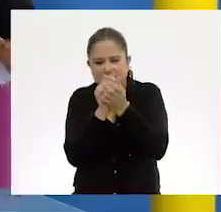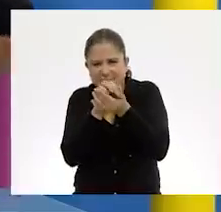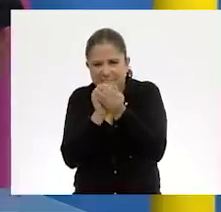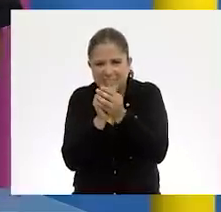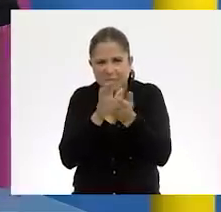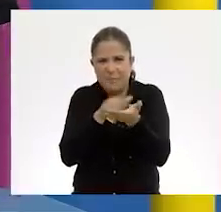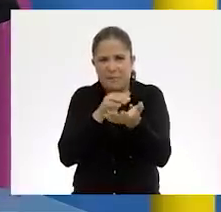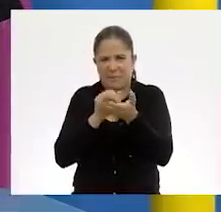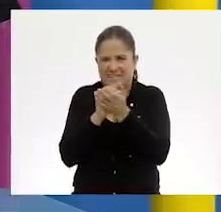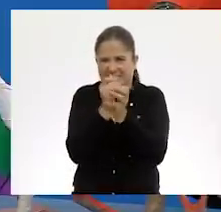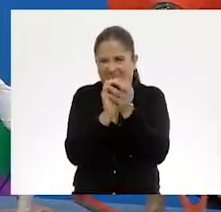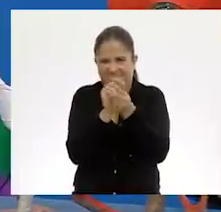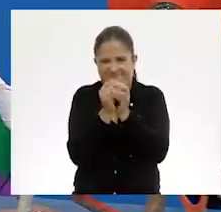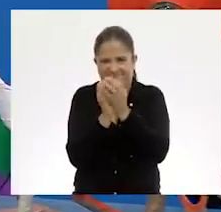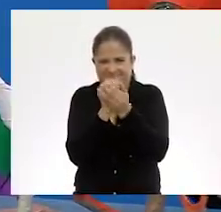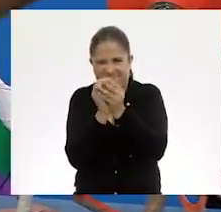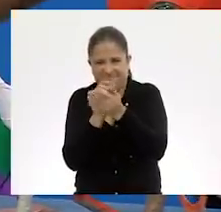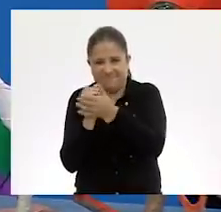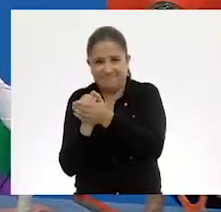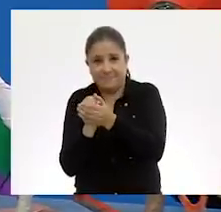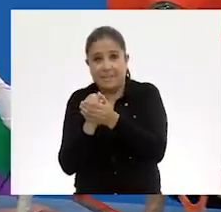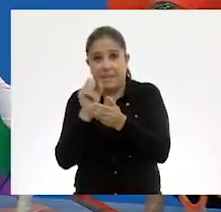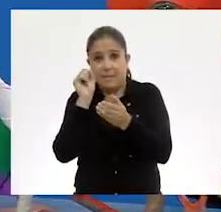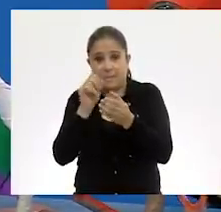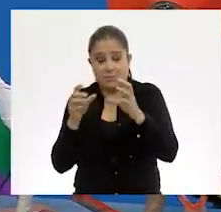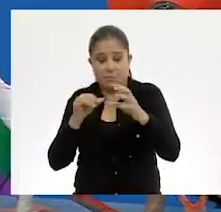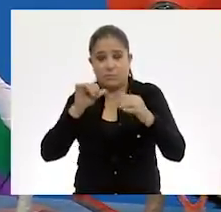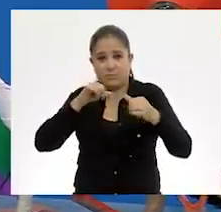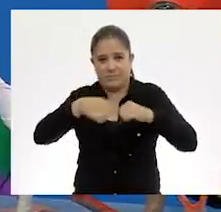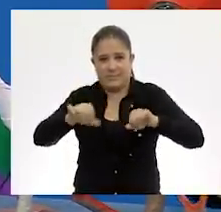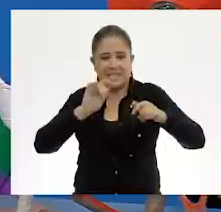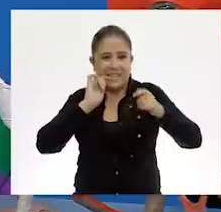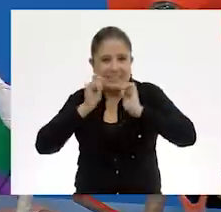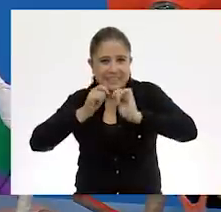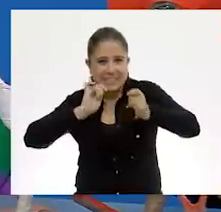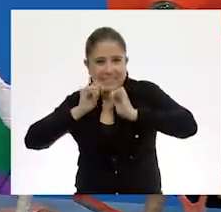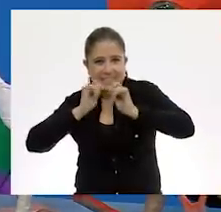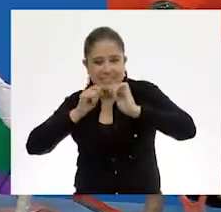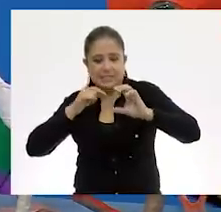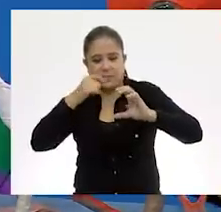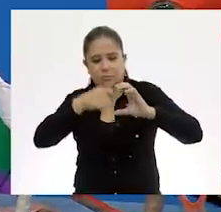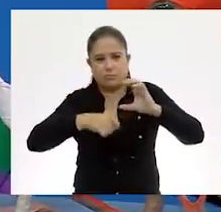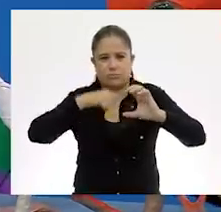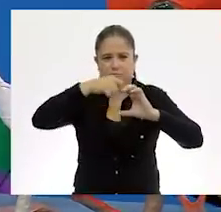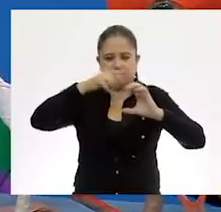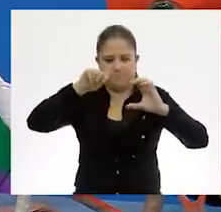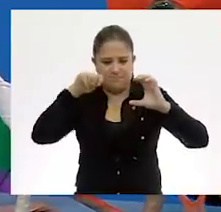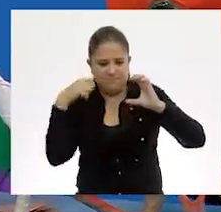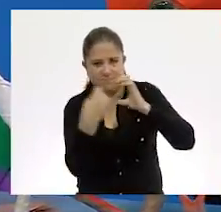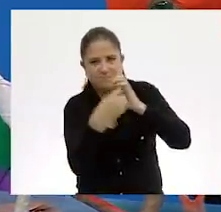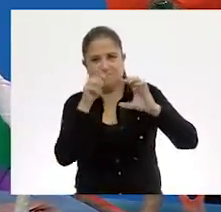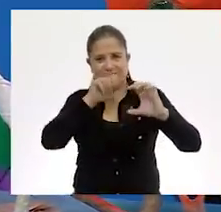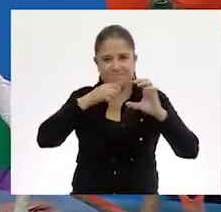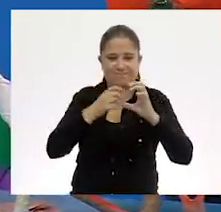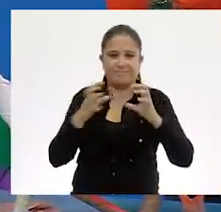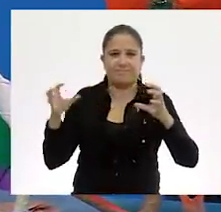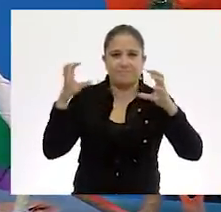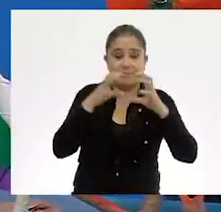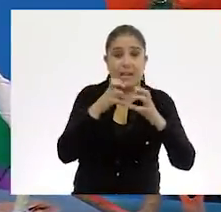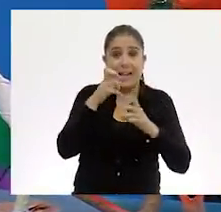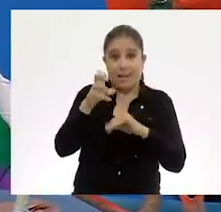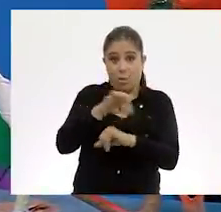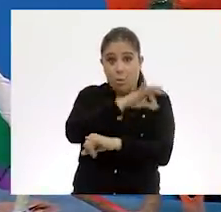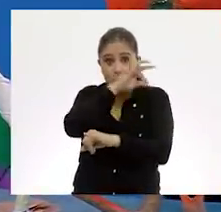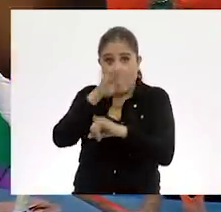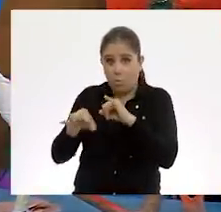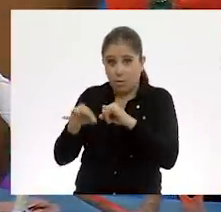y con el mismo masking las fui fijando. Y entonces el último punto,